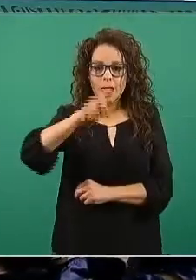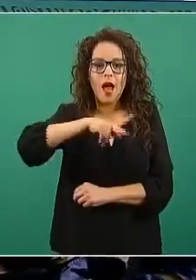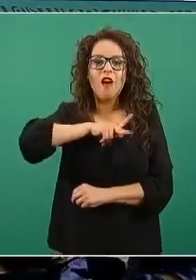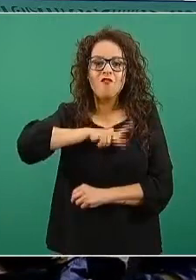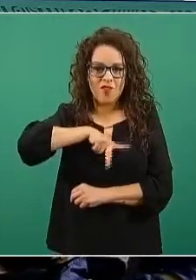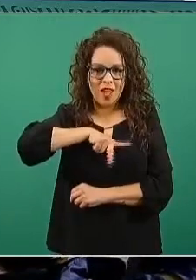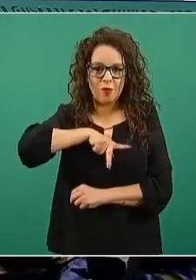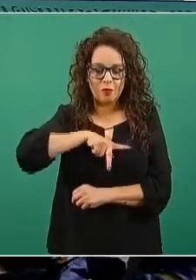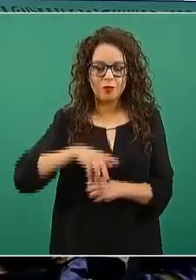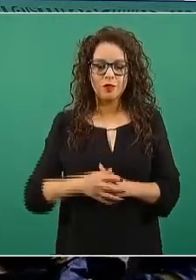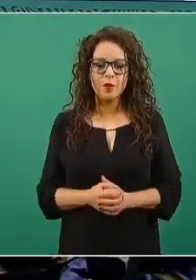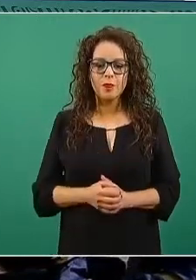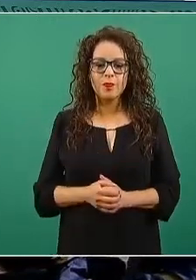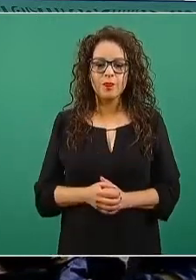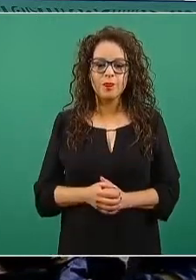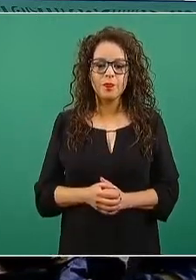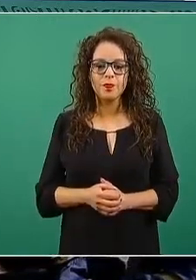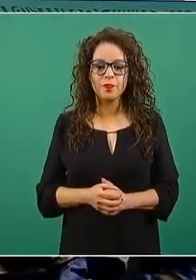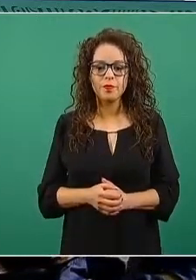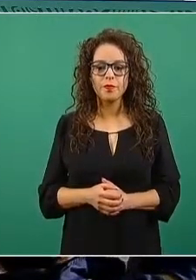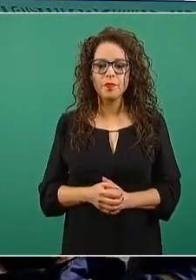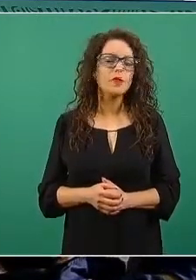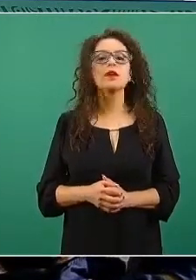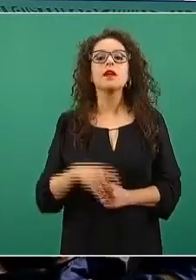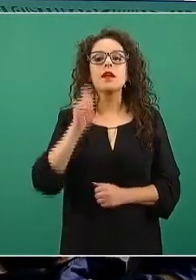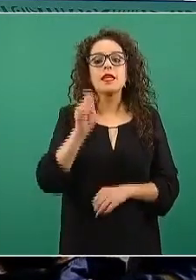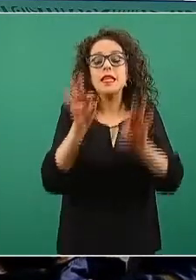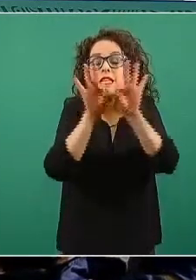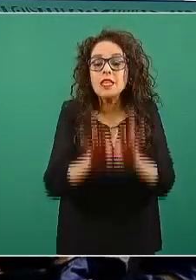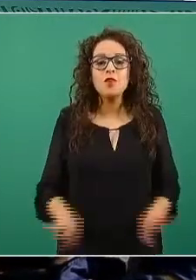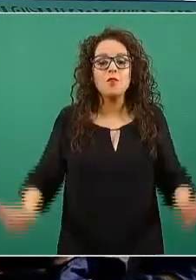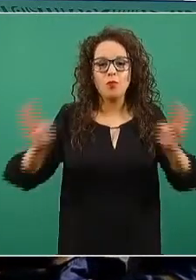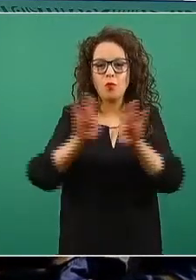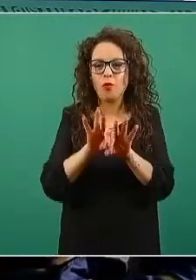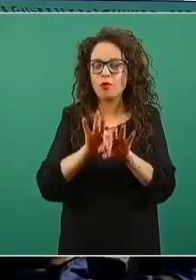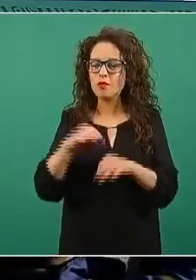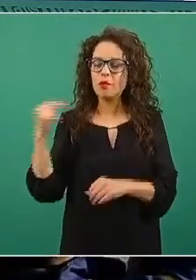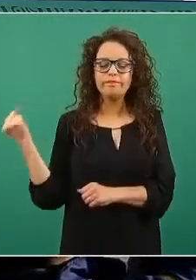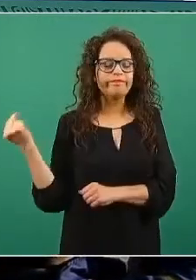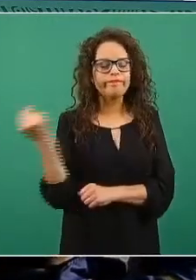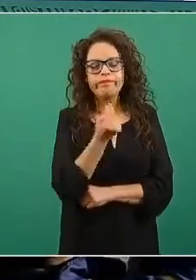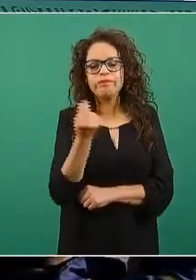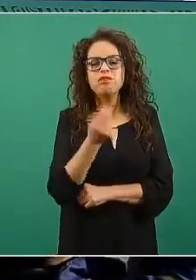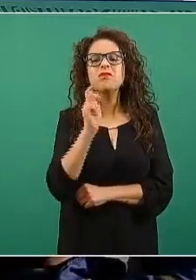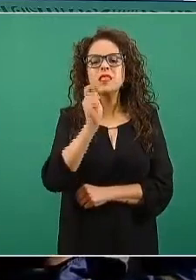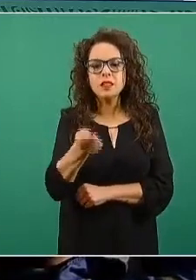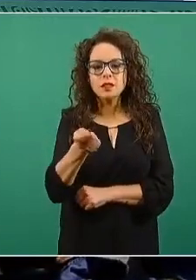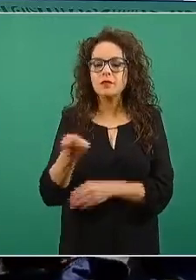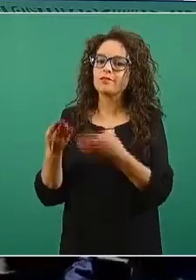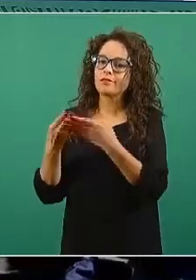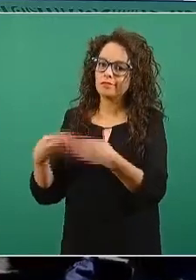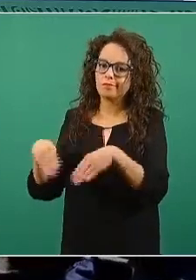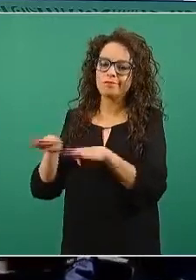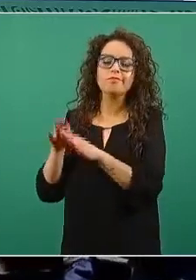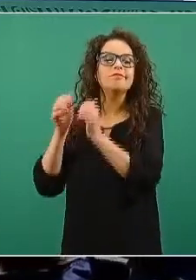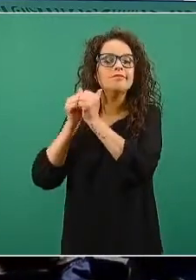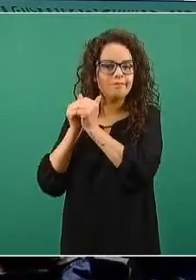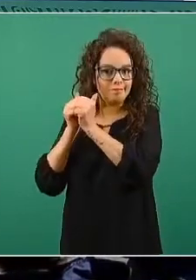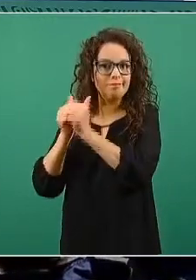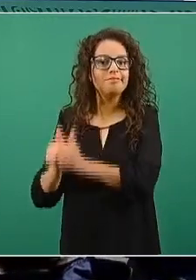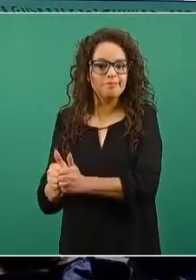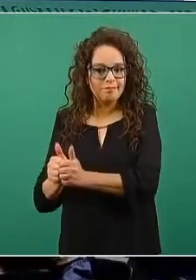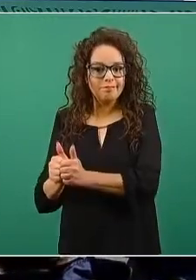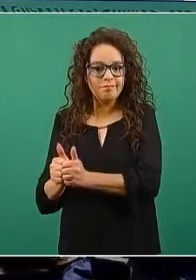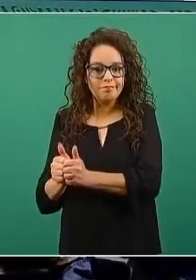Una parte importante que es esencial que se queden en casa, el detalle de que la